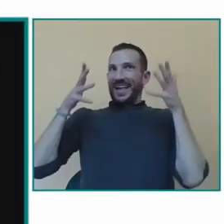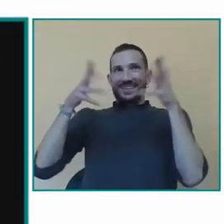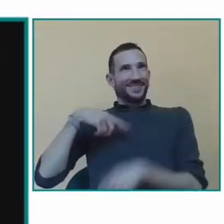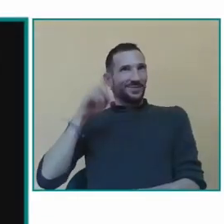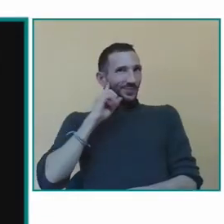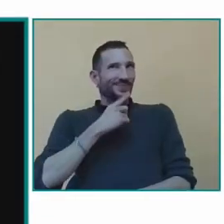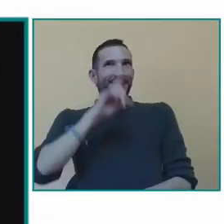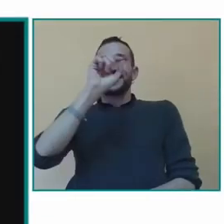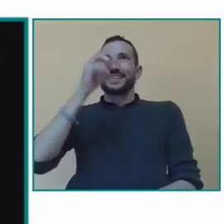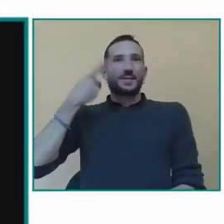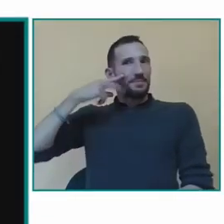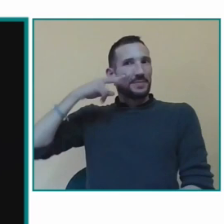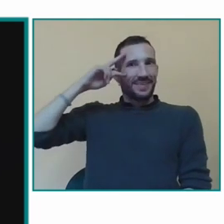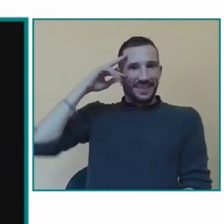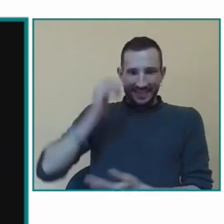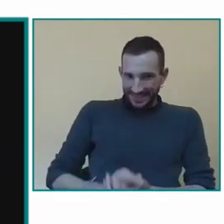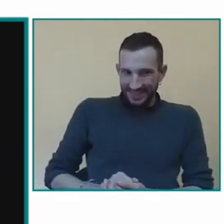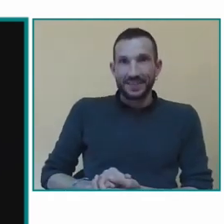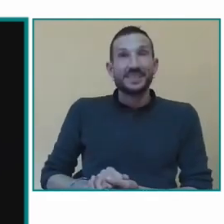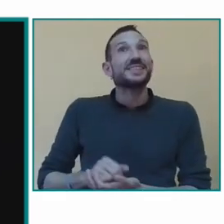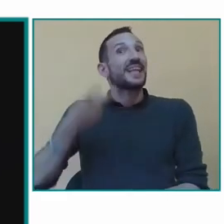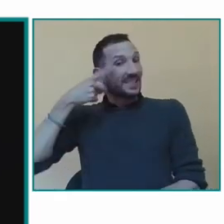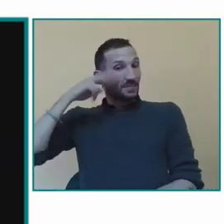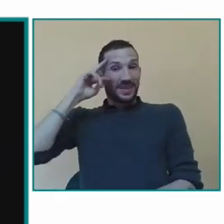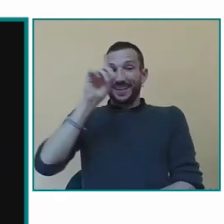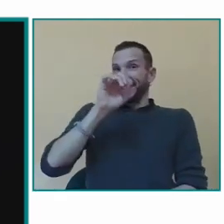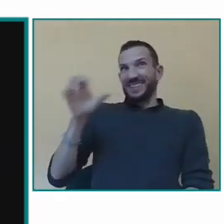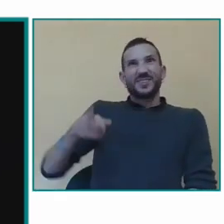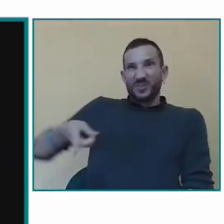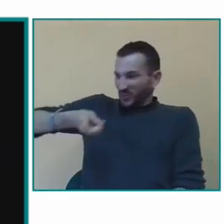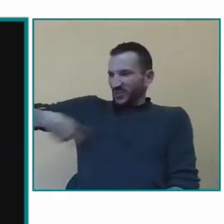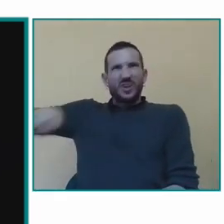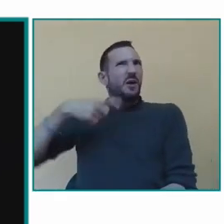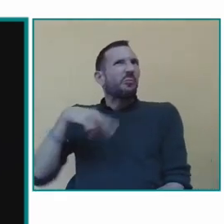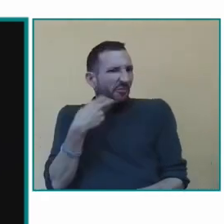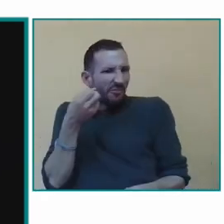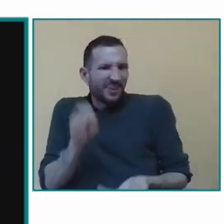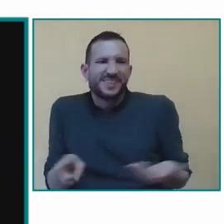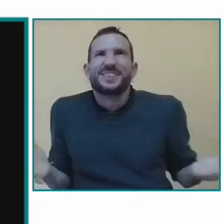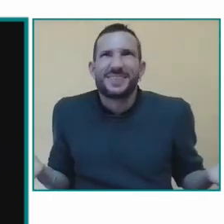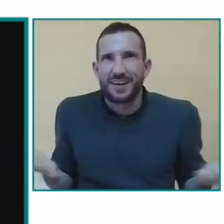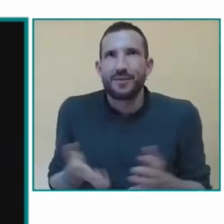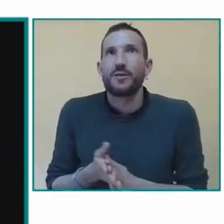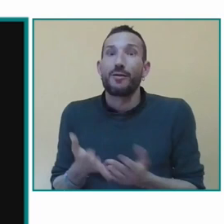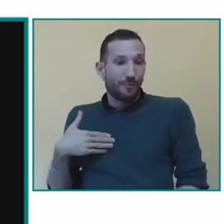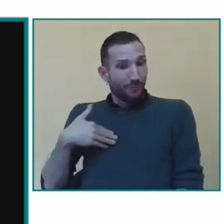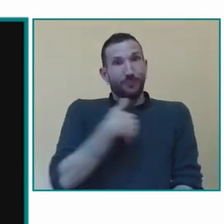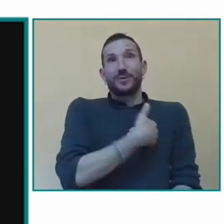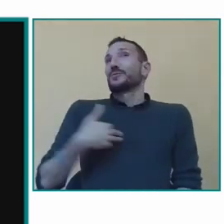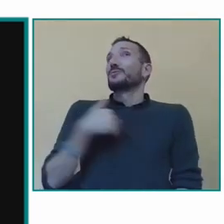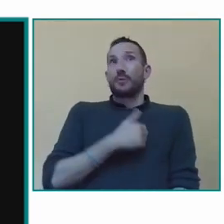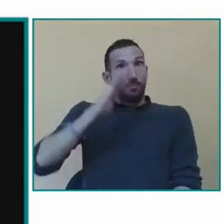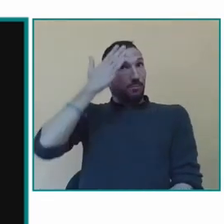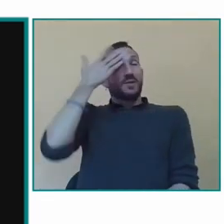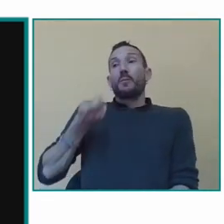bueno yo soy asesor especialista en lengua de signos del colección son y bueno los especialistas en lengua de signos os